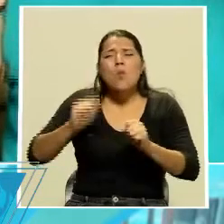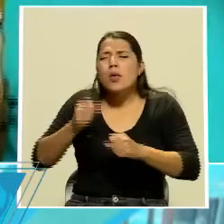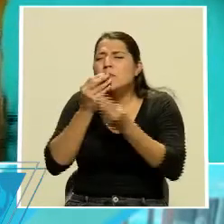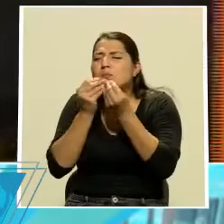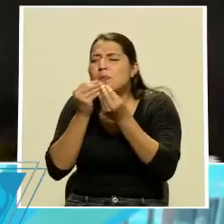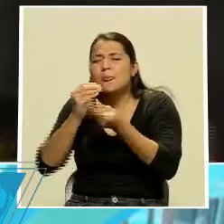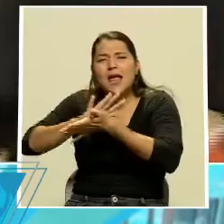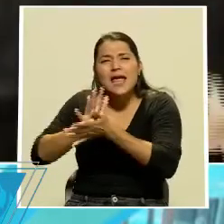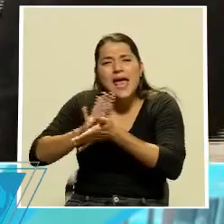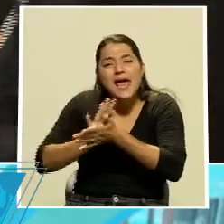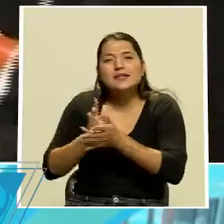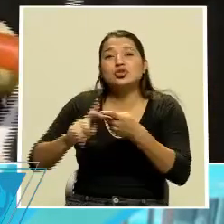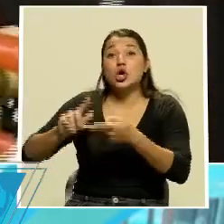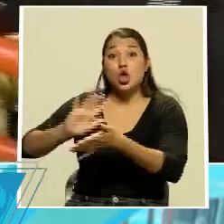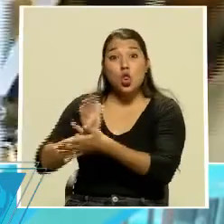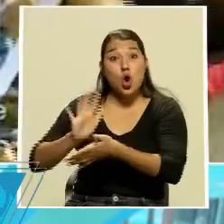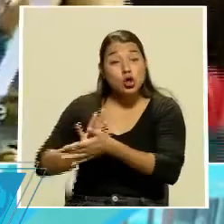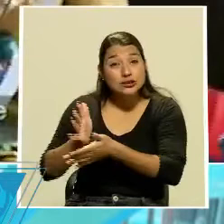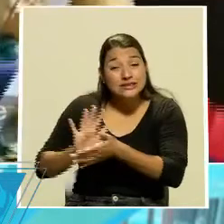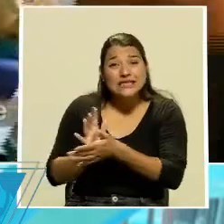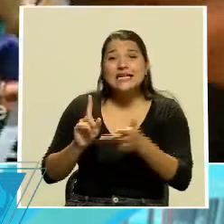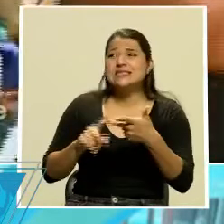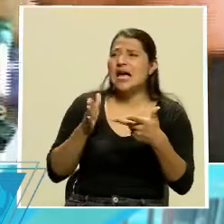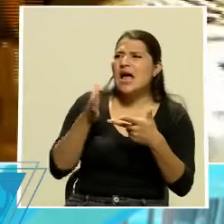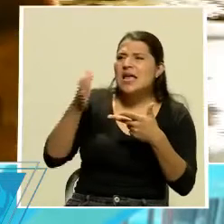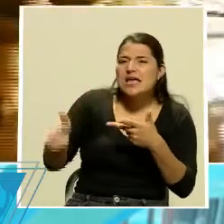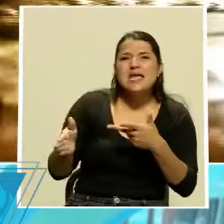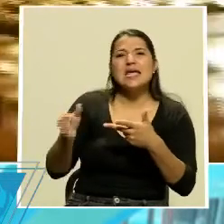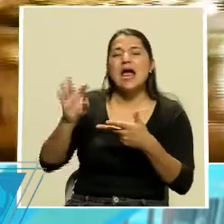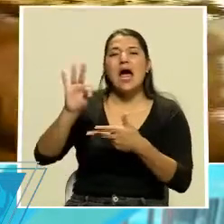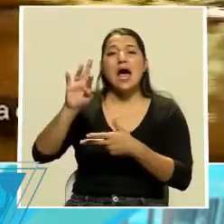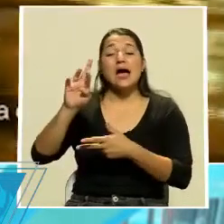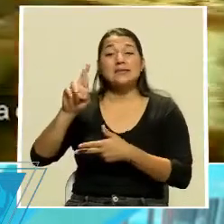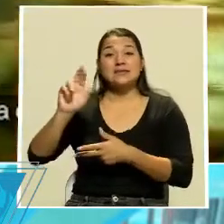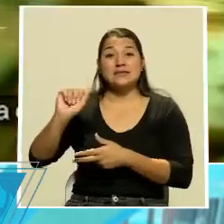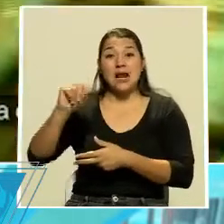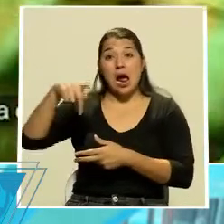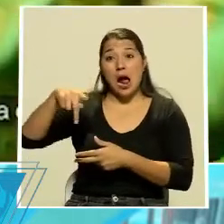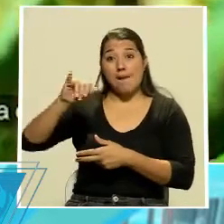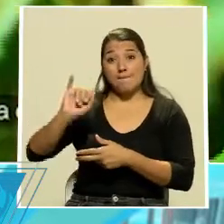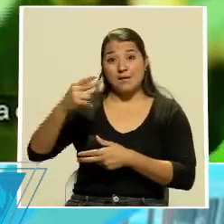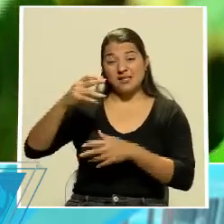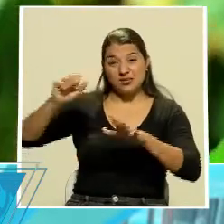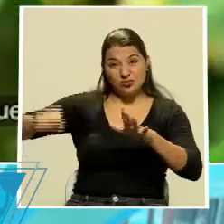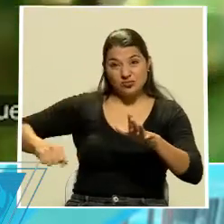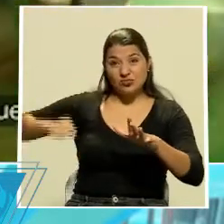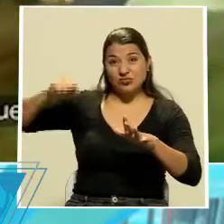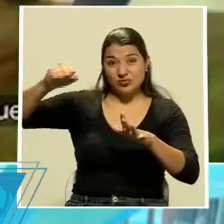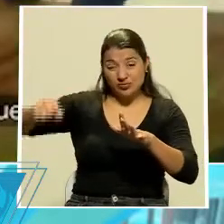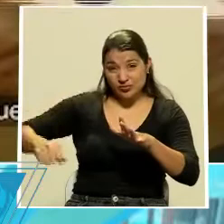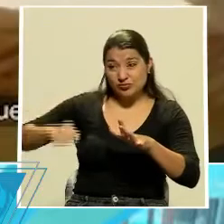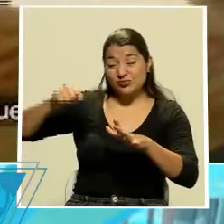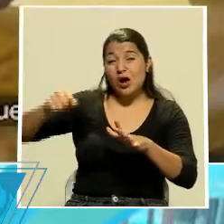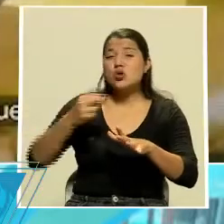tortilla de queso, sin ir a los trapiches, ver el sobao, probar el sobao. Ir a las tiendas artesanales